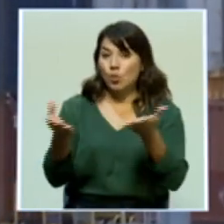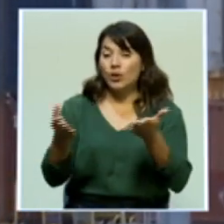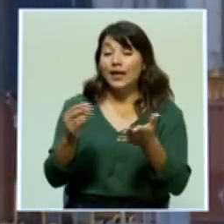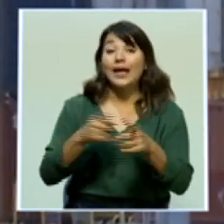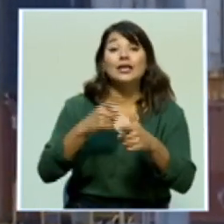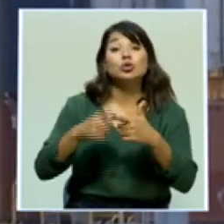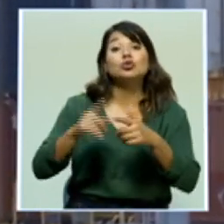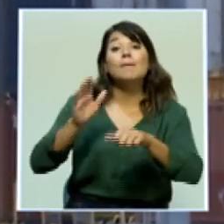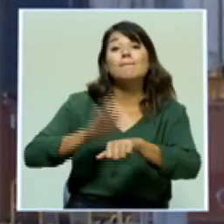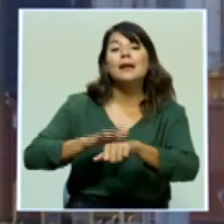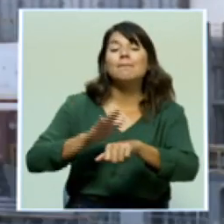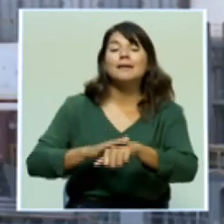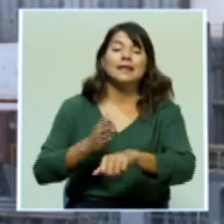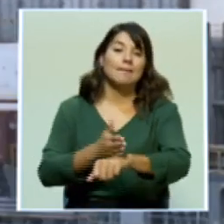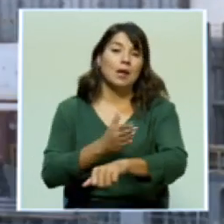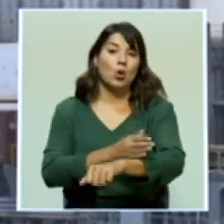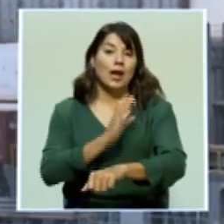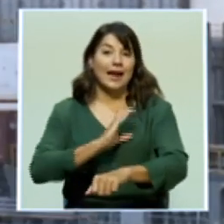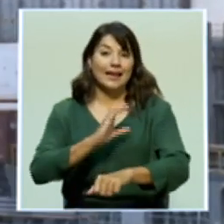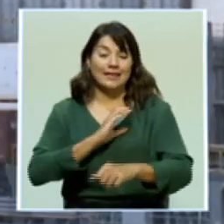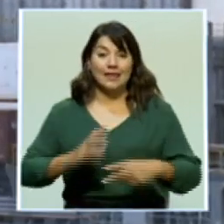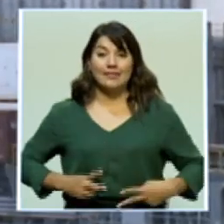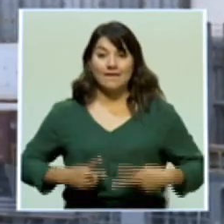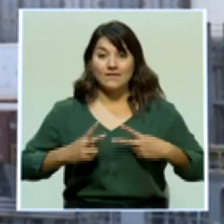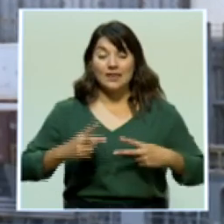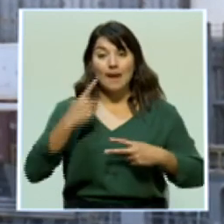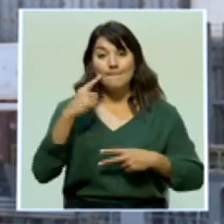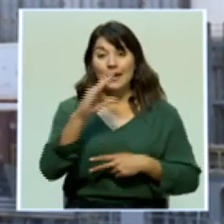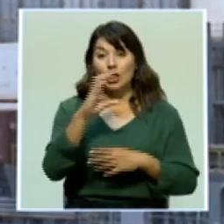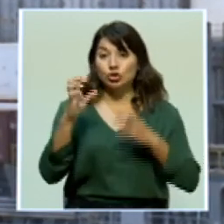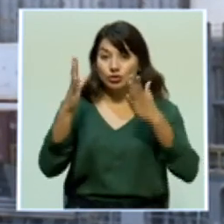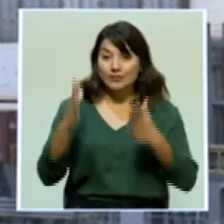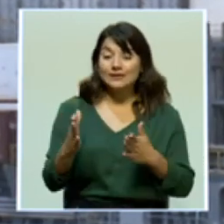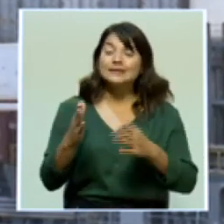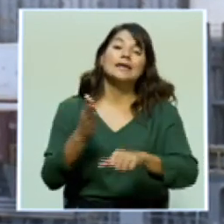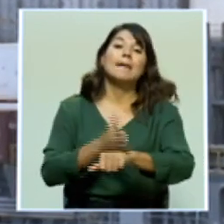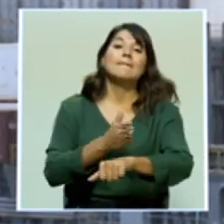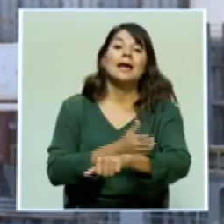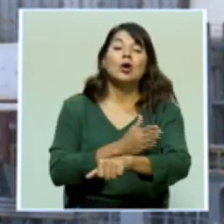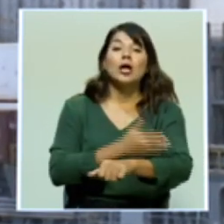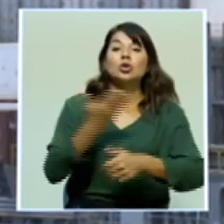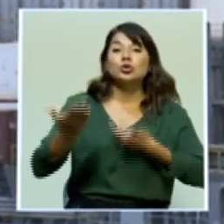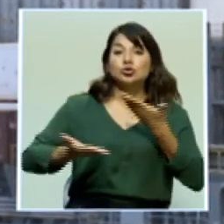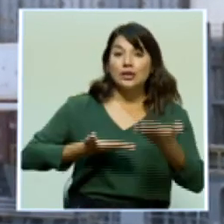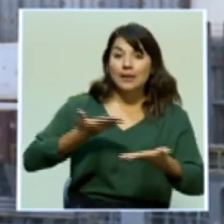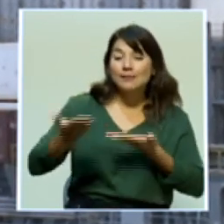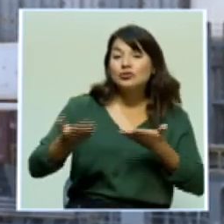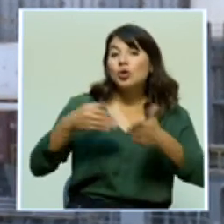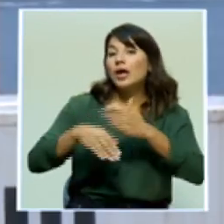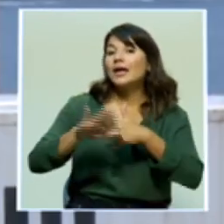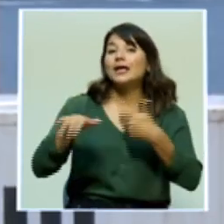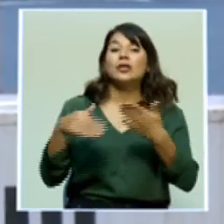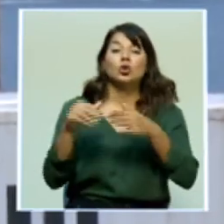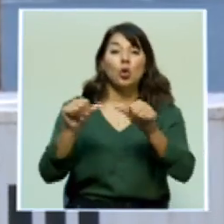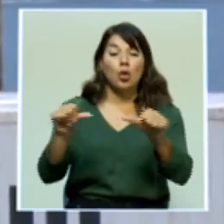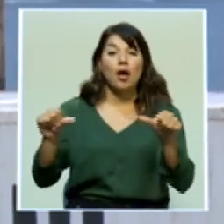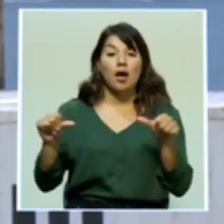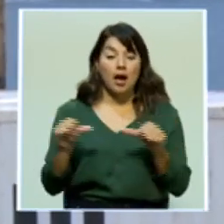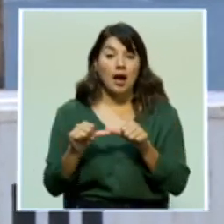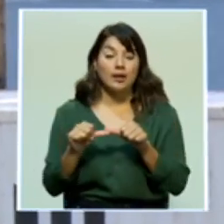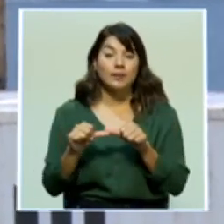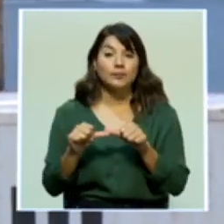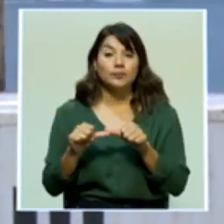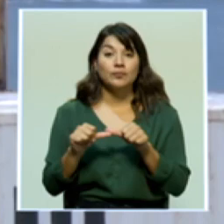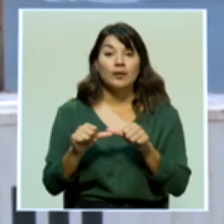permitir mejorar la calidad de vida de los costavicenses, mejorando los servicios que se ofrecen en todas las áreas que la gente al final de cuentas